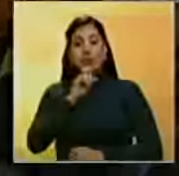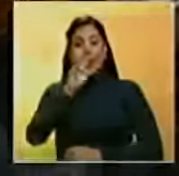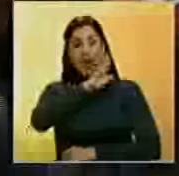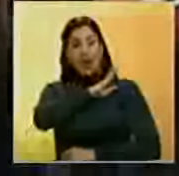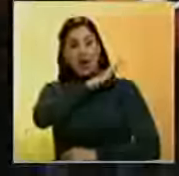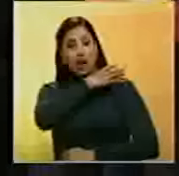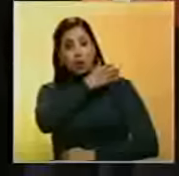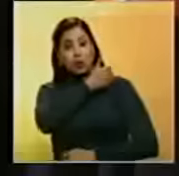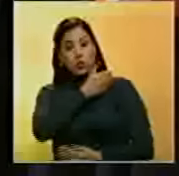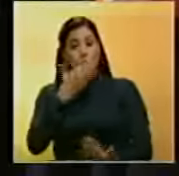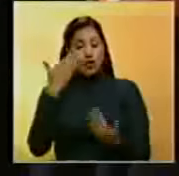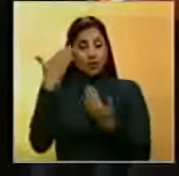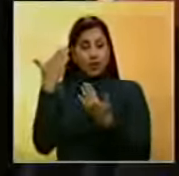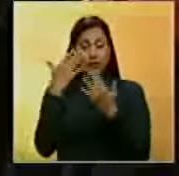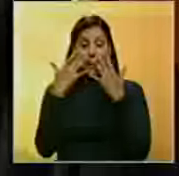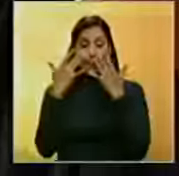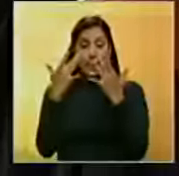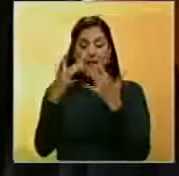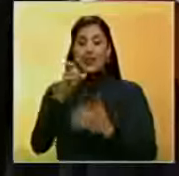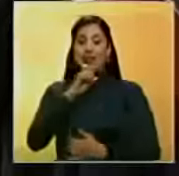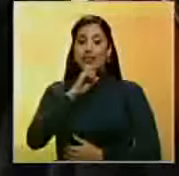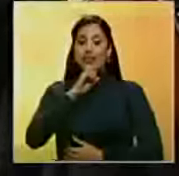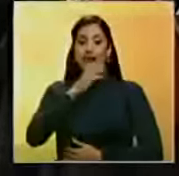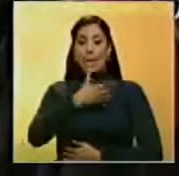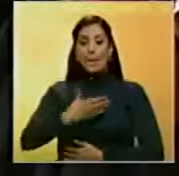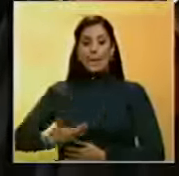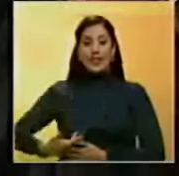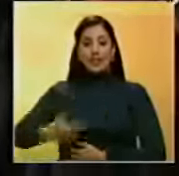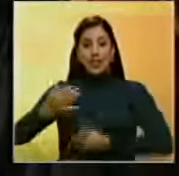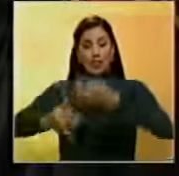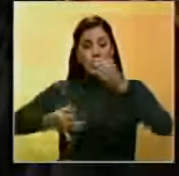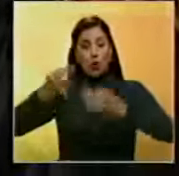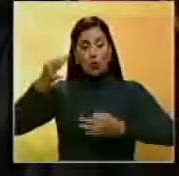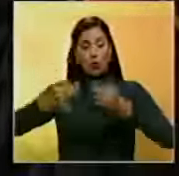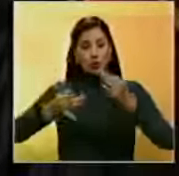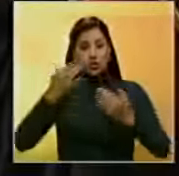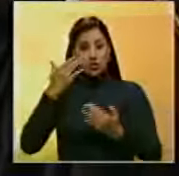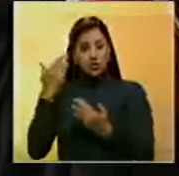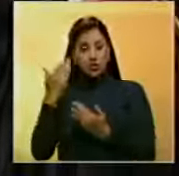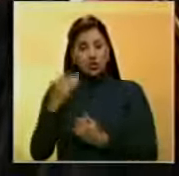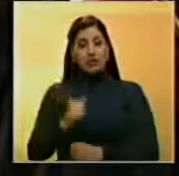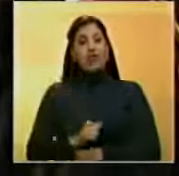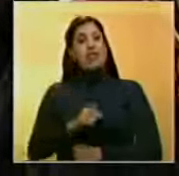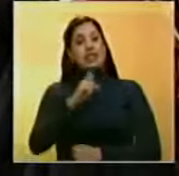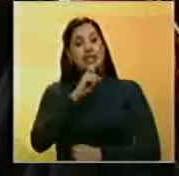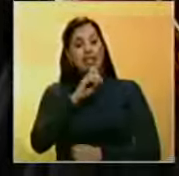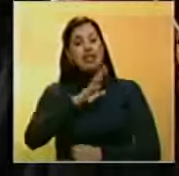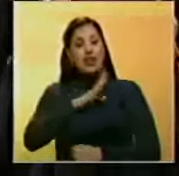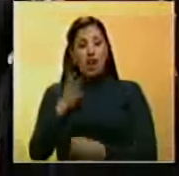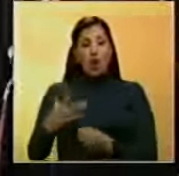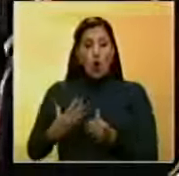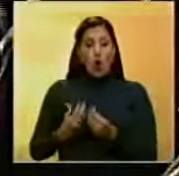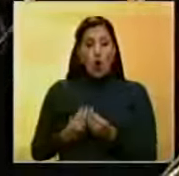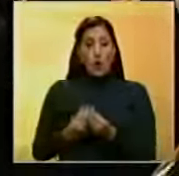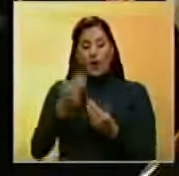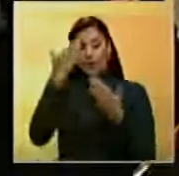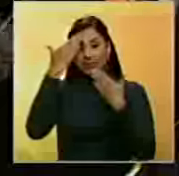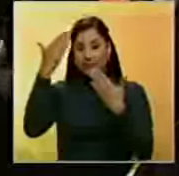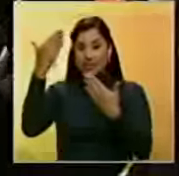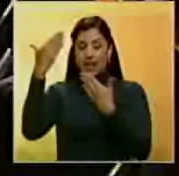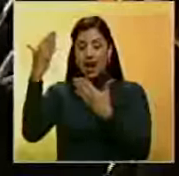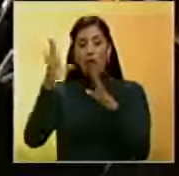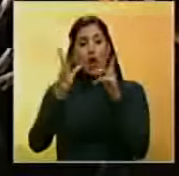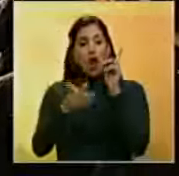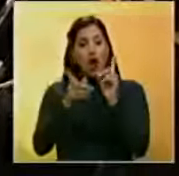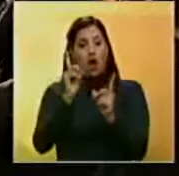autoridades. Veíamos a la presidenta del Tribunal Supremo de Justicia, magistrada Gladys Gutiérrez, quien lo está acompañando, saludando a los